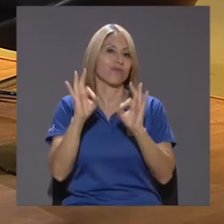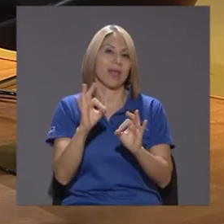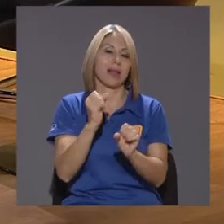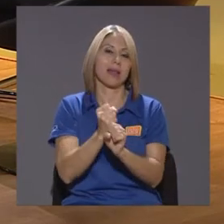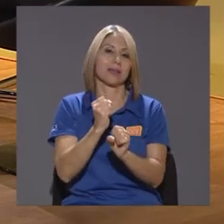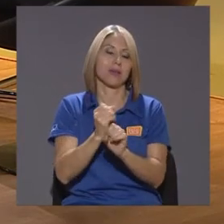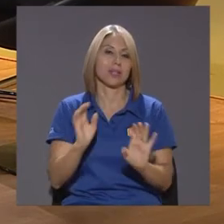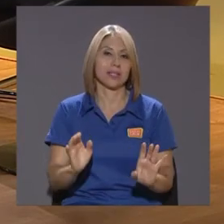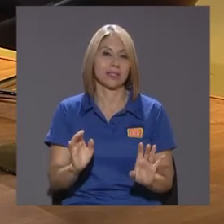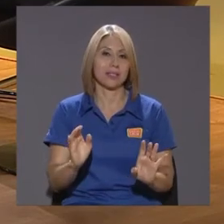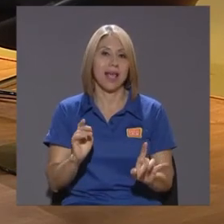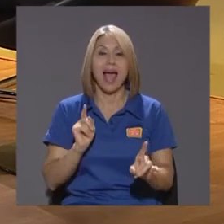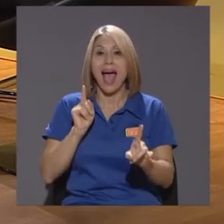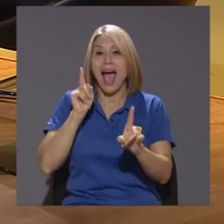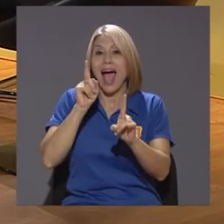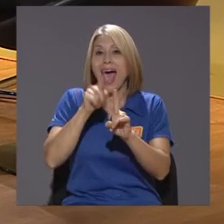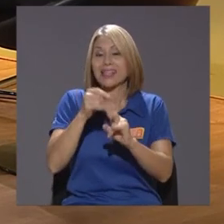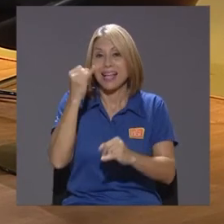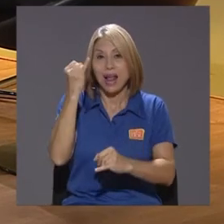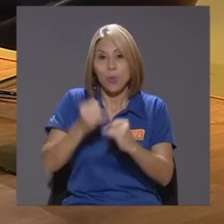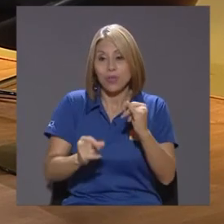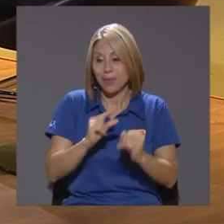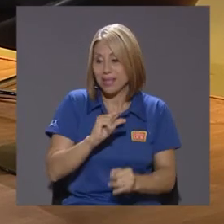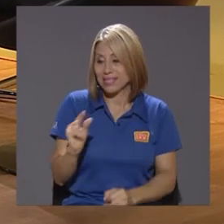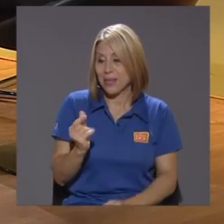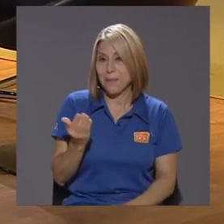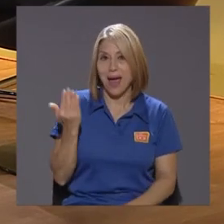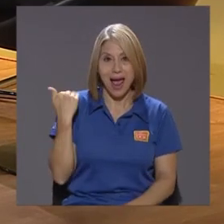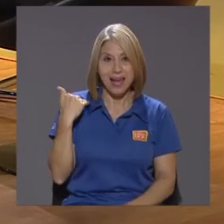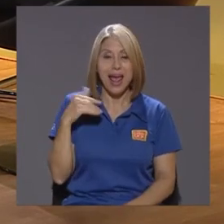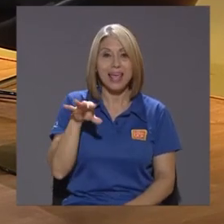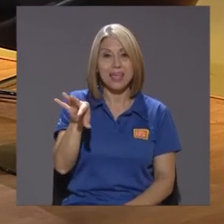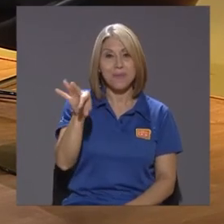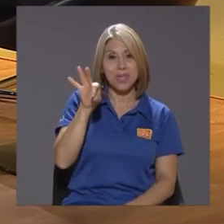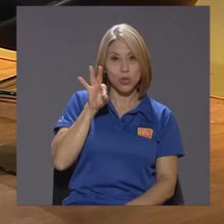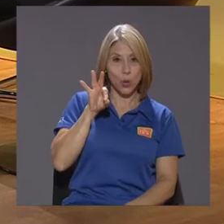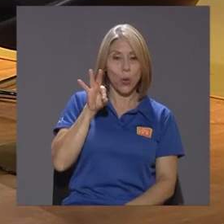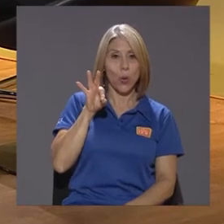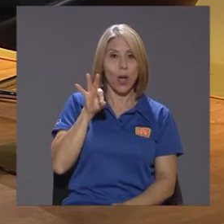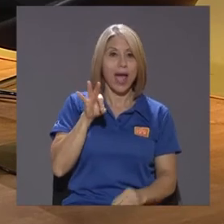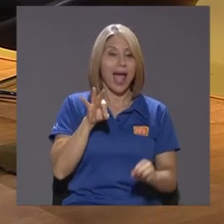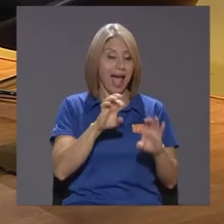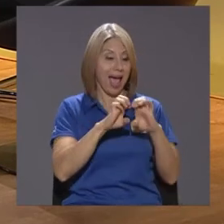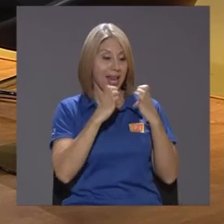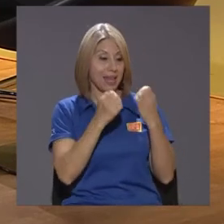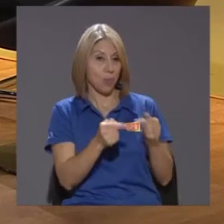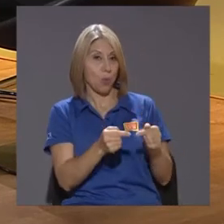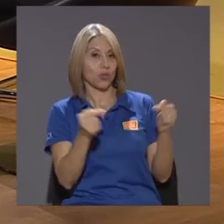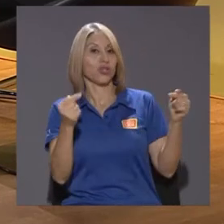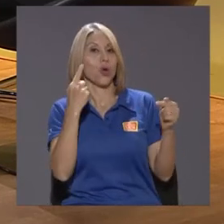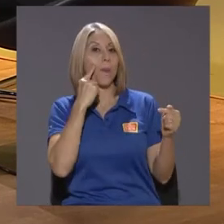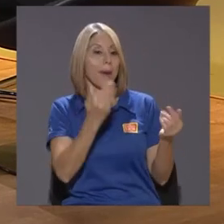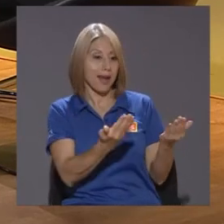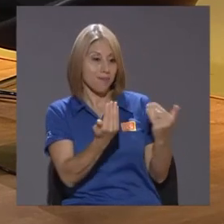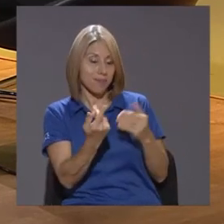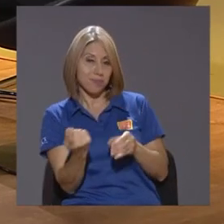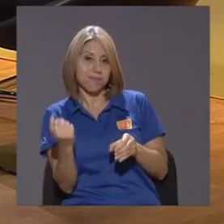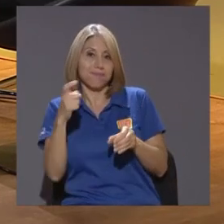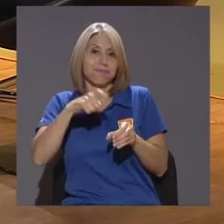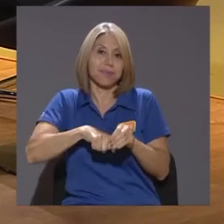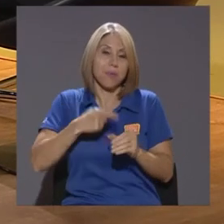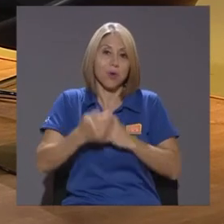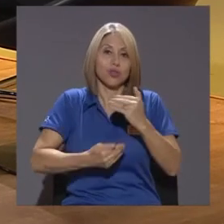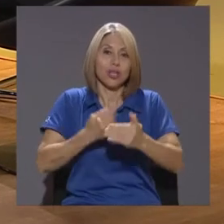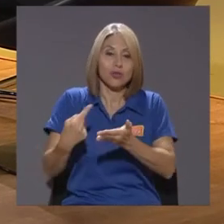La última Semana Me parece Fue que invitó A la oposición A ser parte Del proceso de decisión Después de dos años De estar